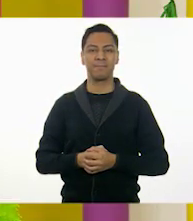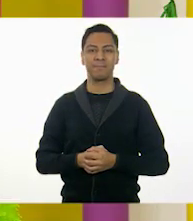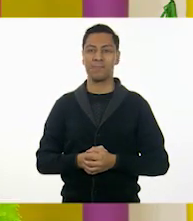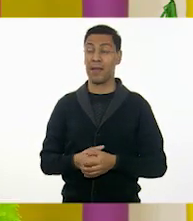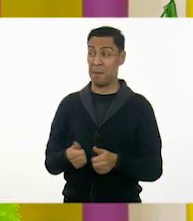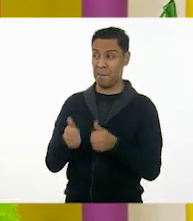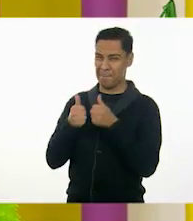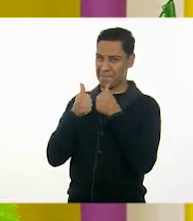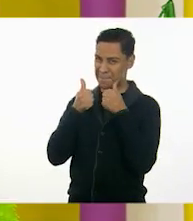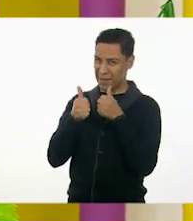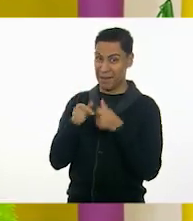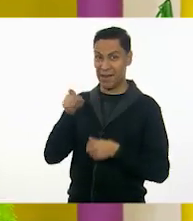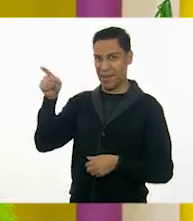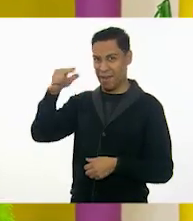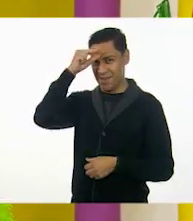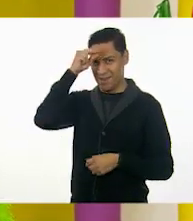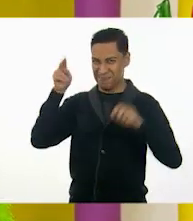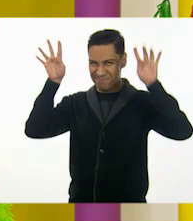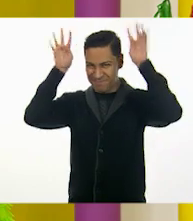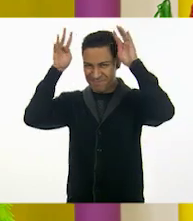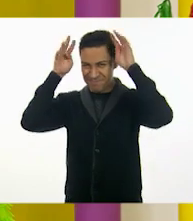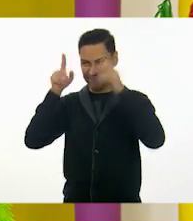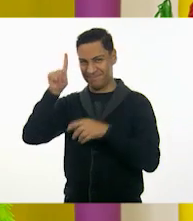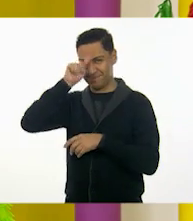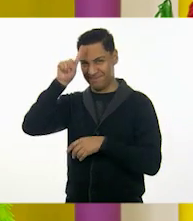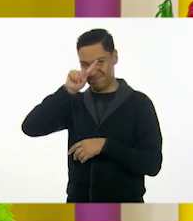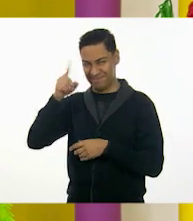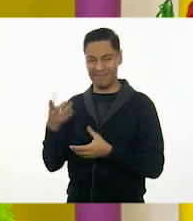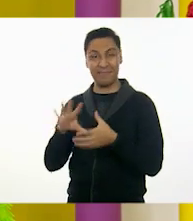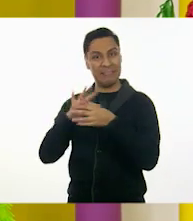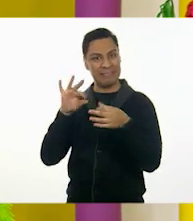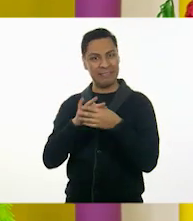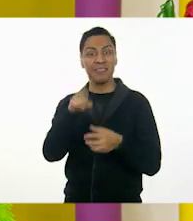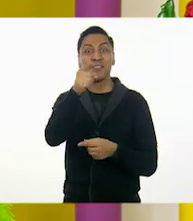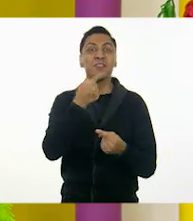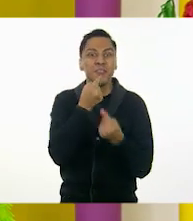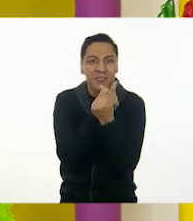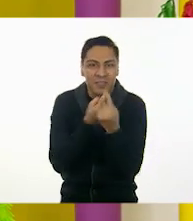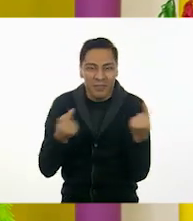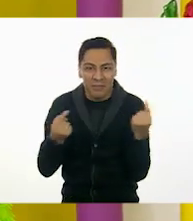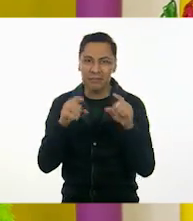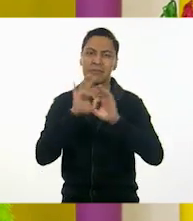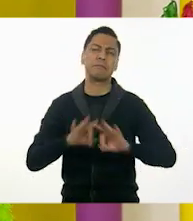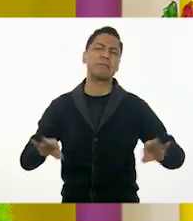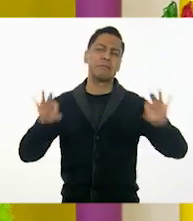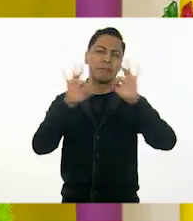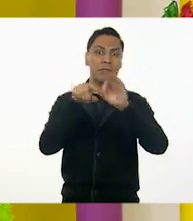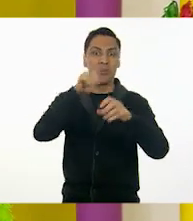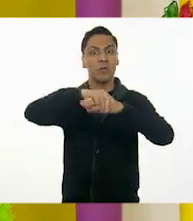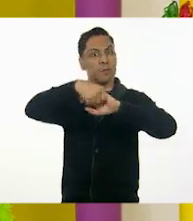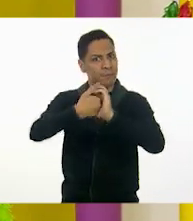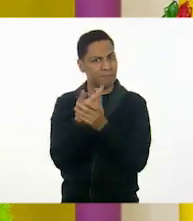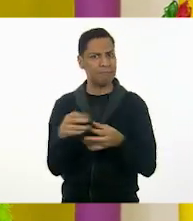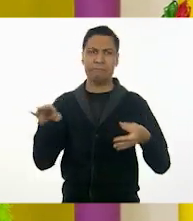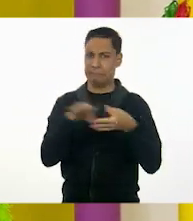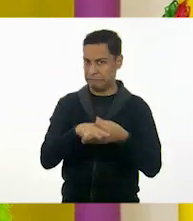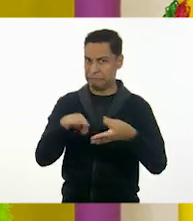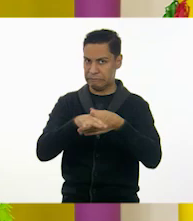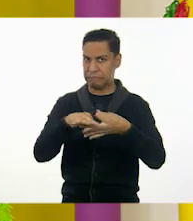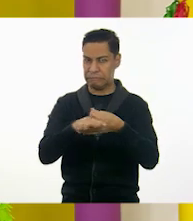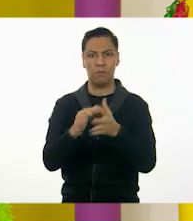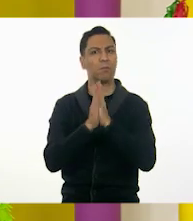Excelente la recomendación que Ajo Listo nos acaba de dar. Niñas y niños, por favor, es bien importante que se laven las manos constantemente,